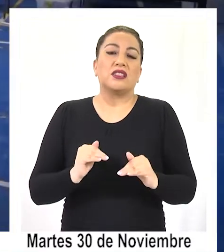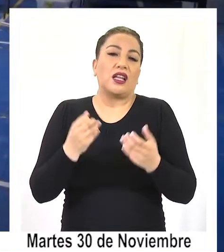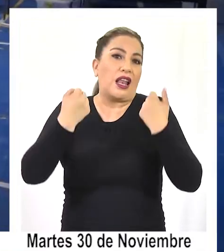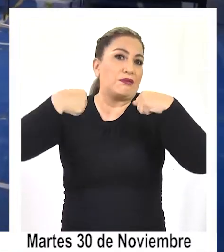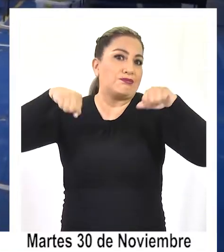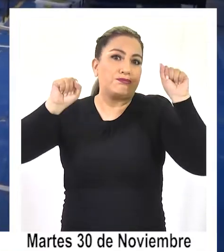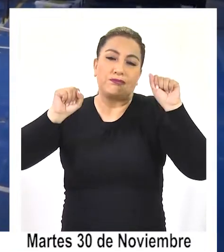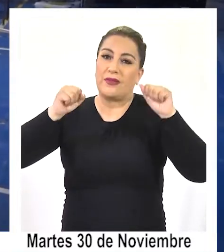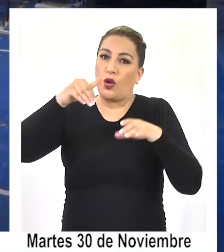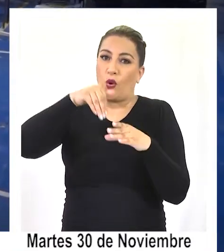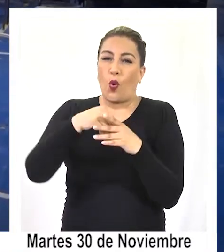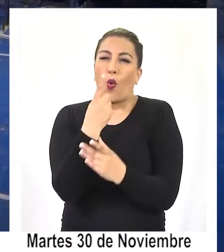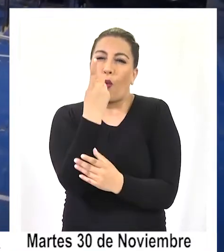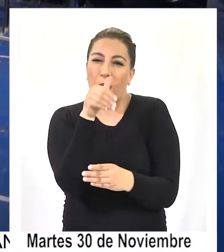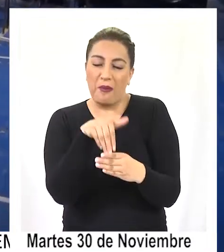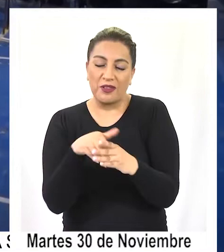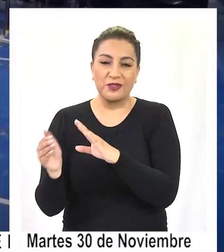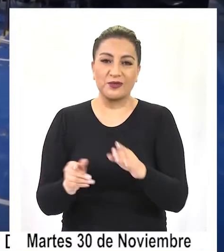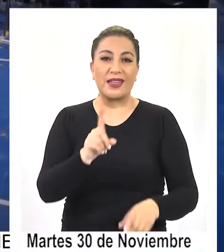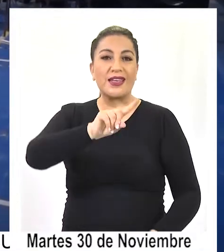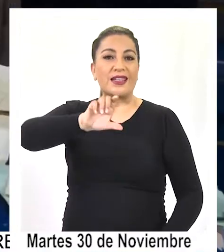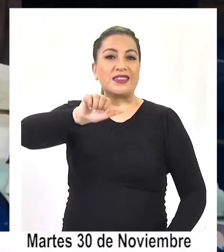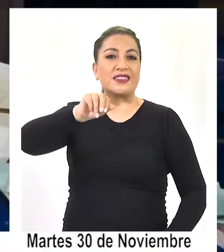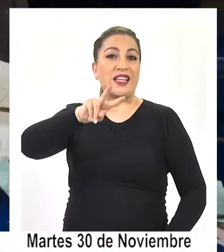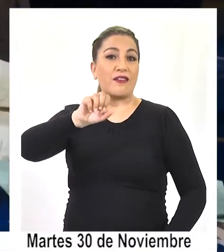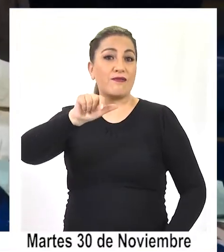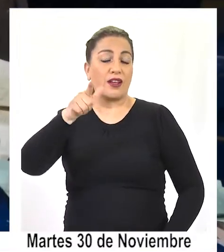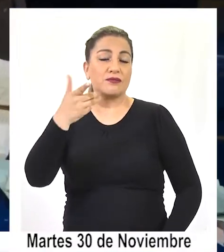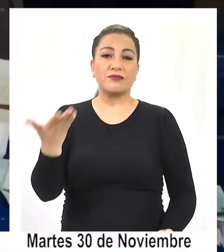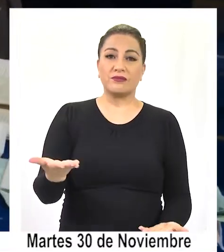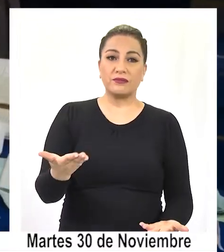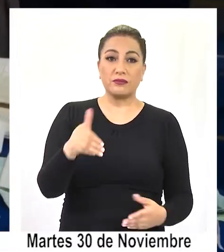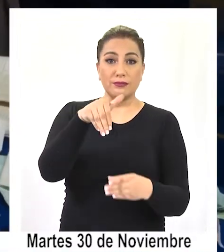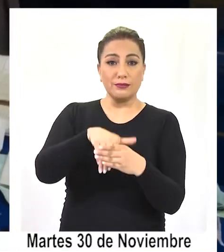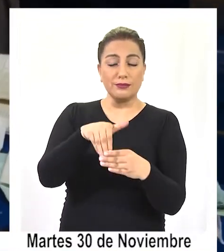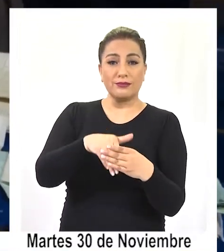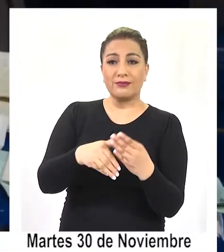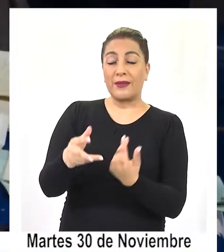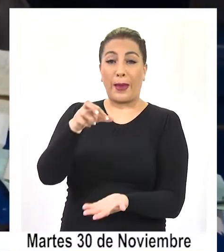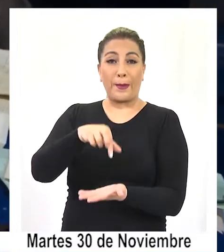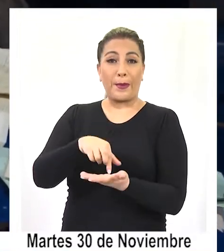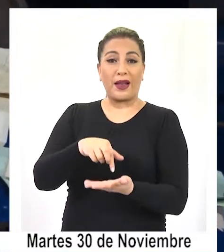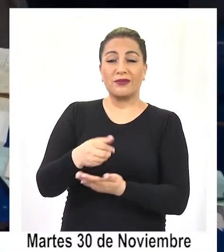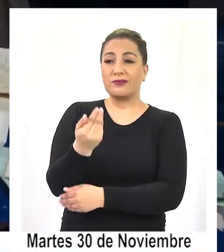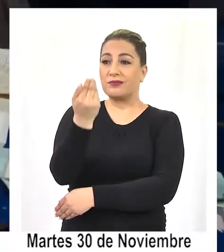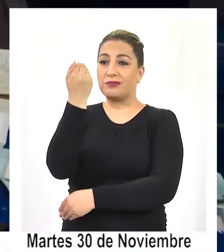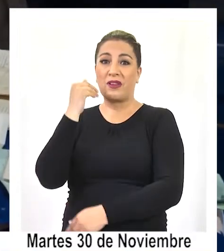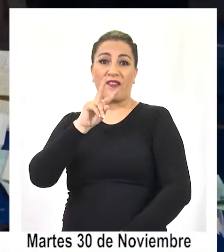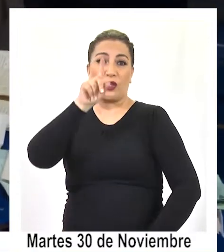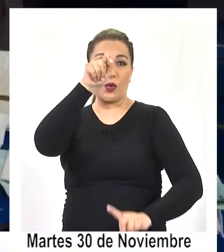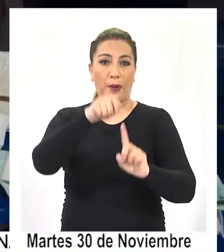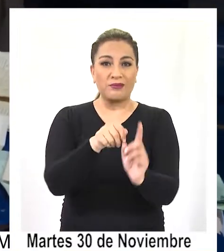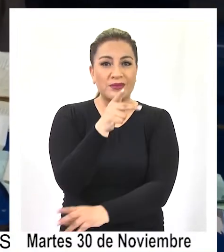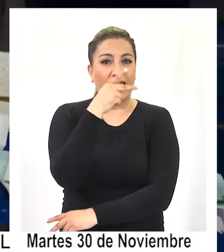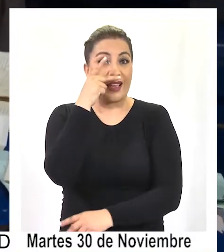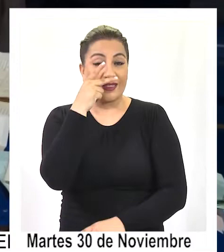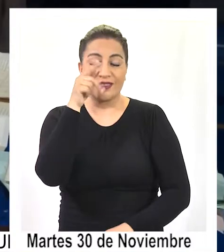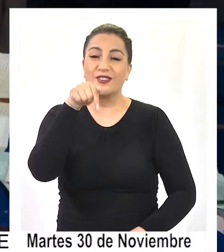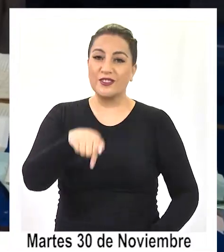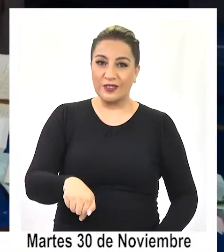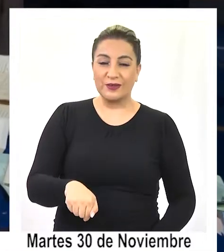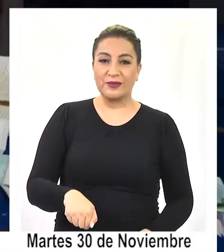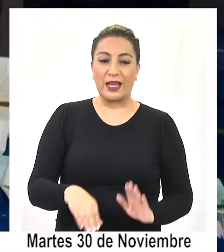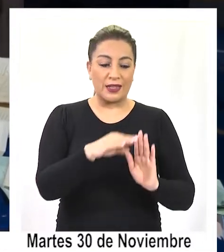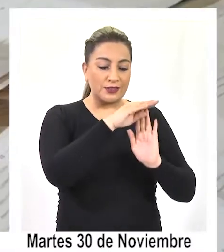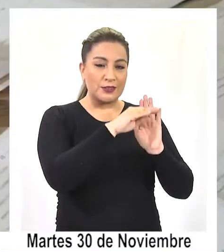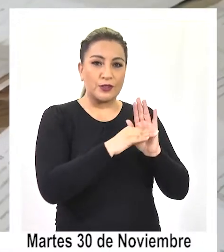Según los antecedentes del servicio electoral, a partir de las elecciones parlamentarias del pasado 21 de noviembre, la